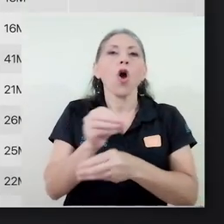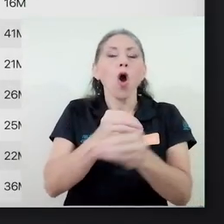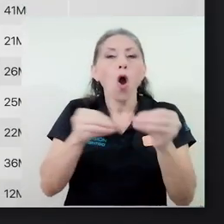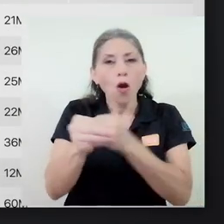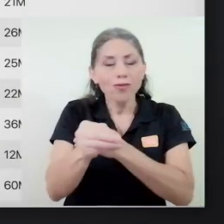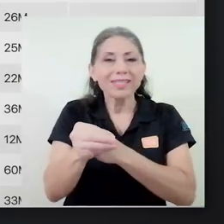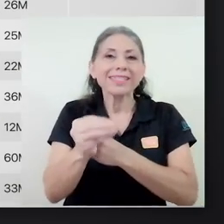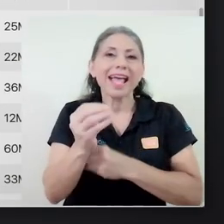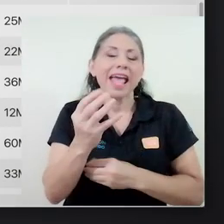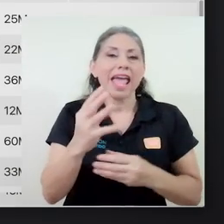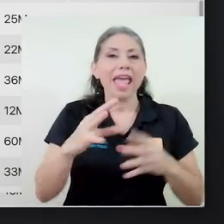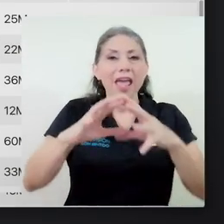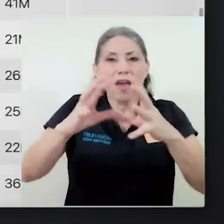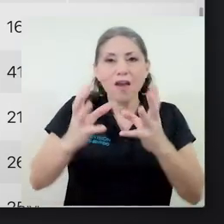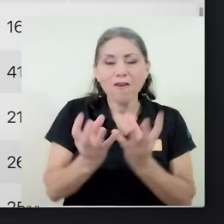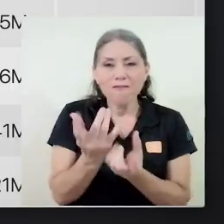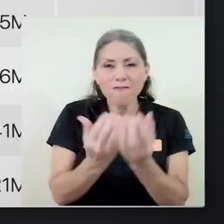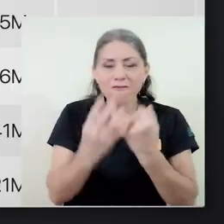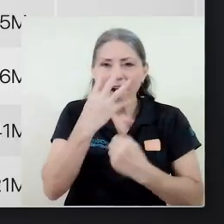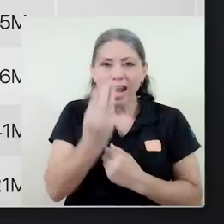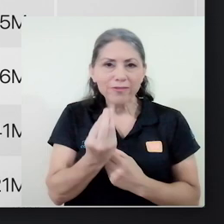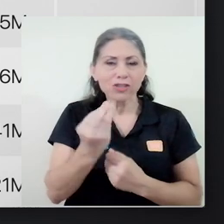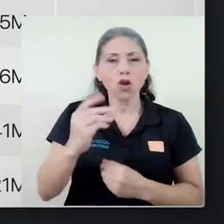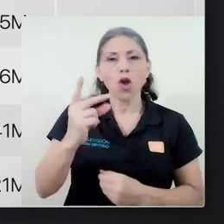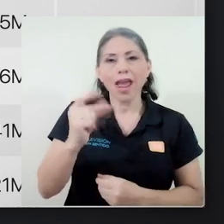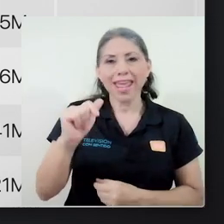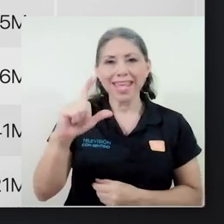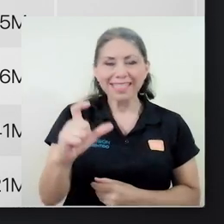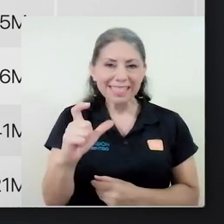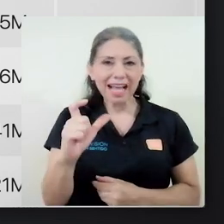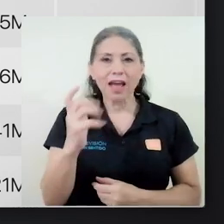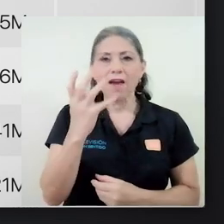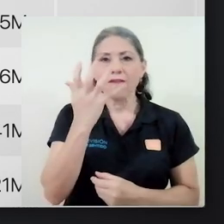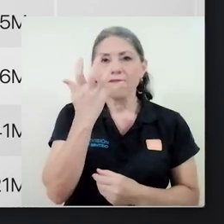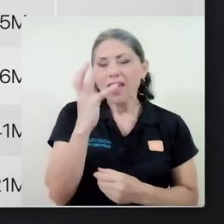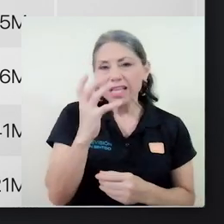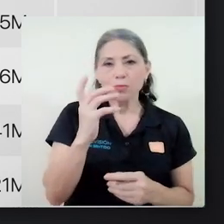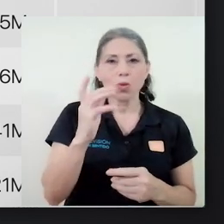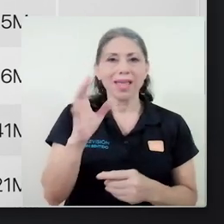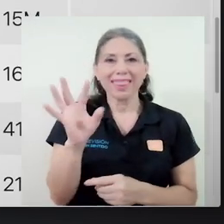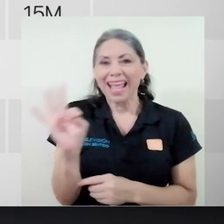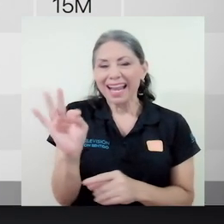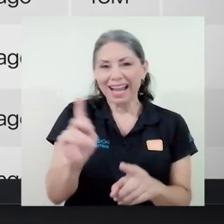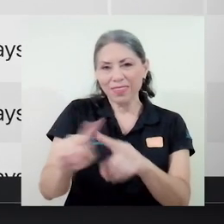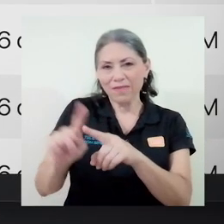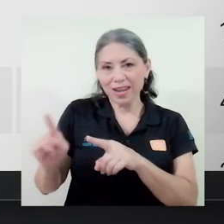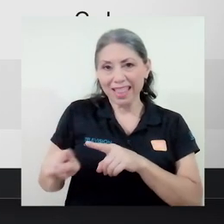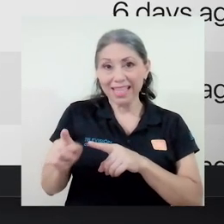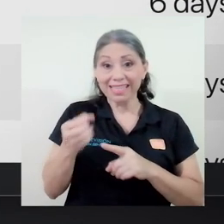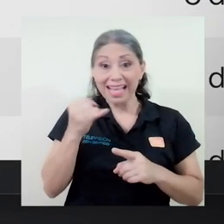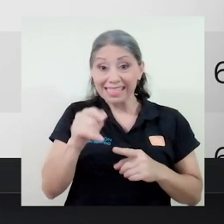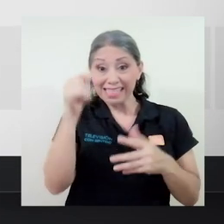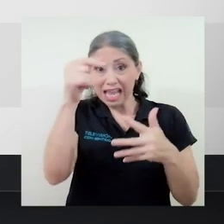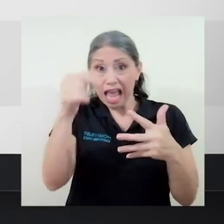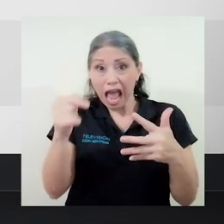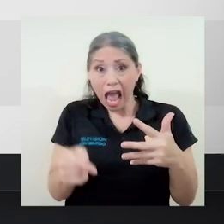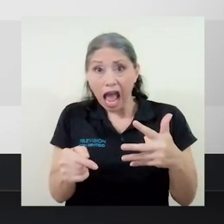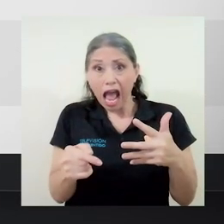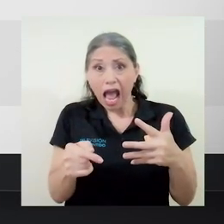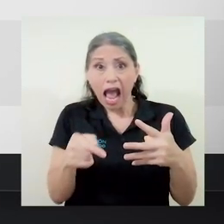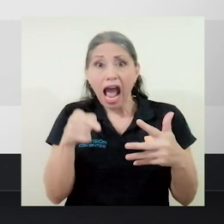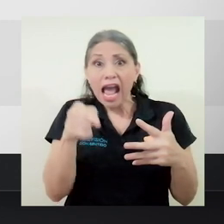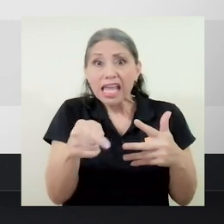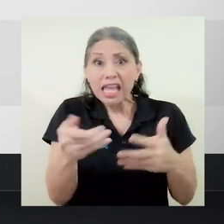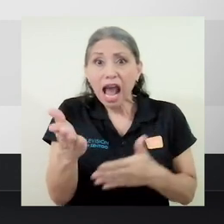Instagram, Facebook, Telegram, entre otras. Si en la lista de software del repositorio hace falta